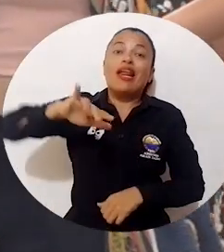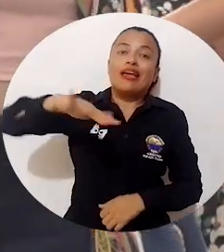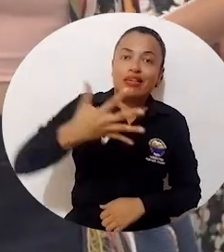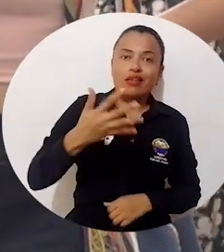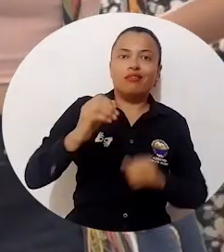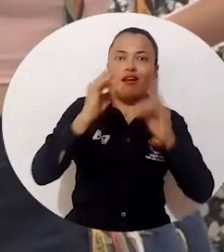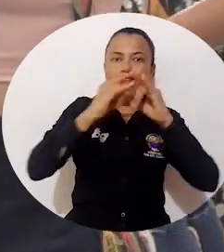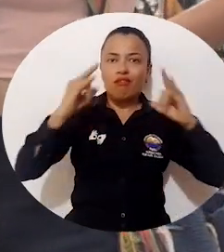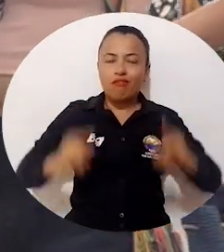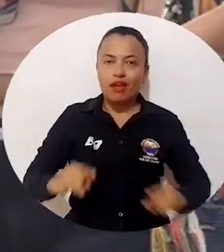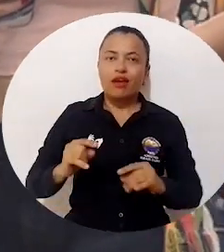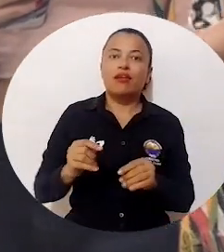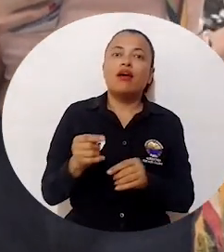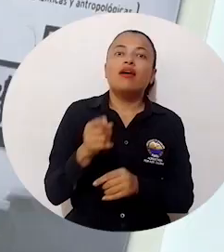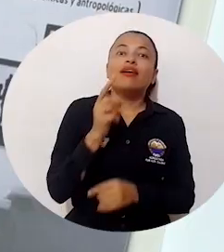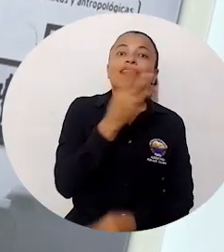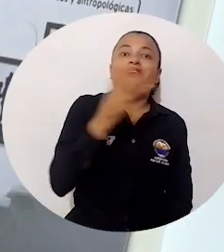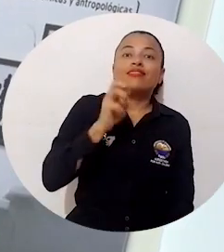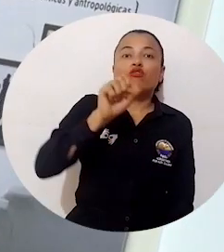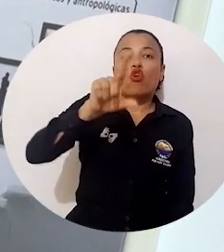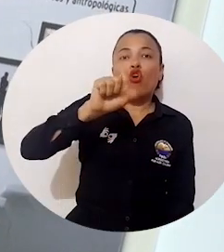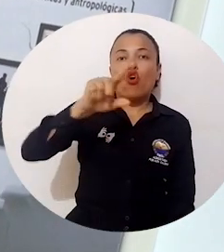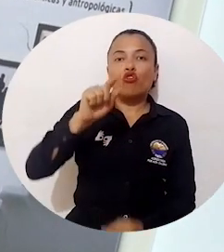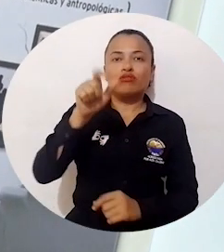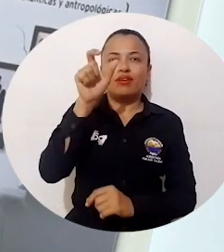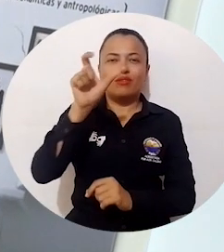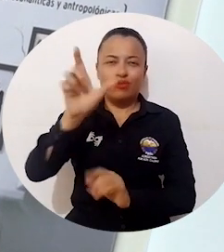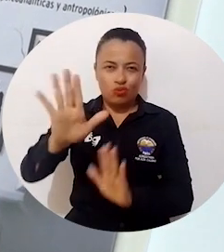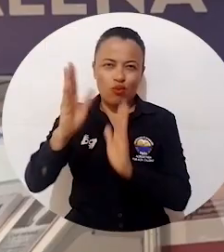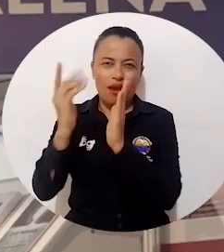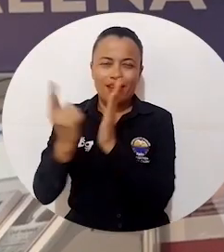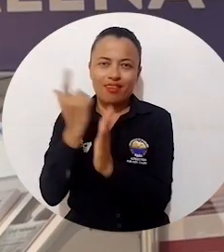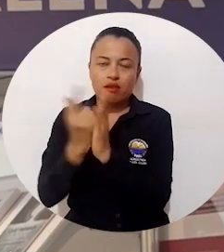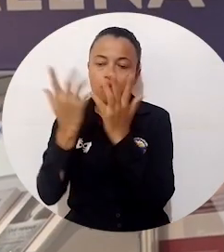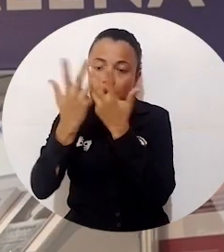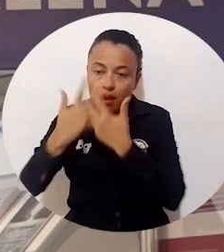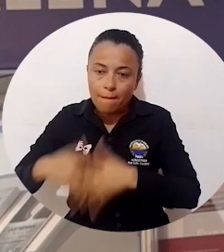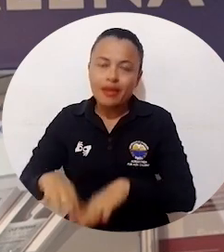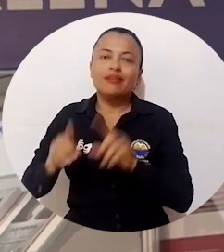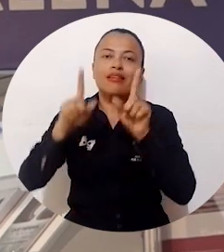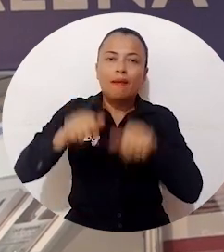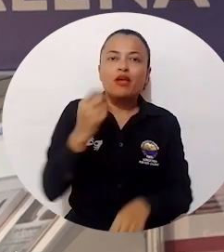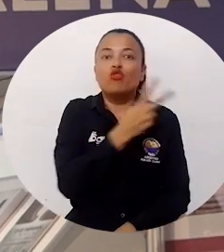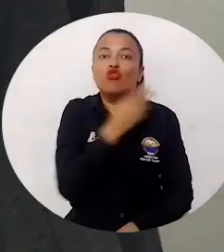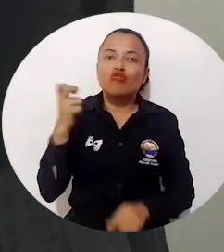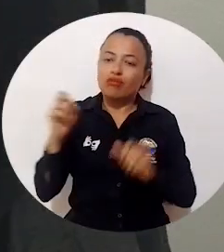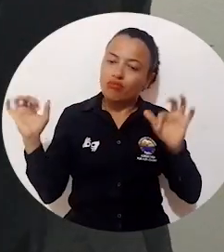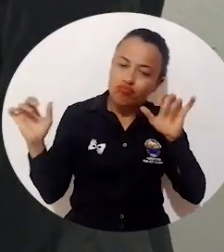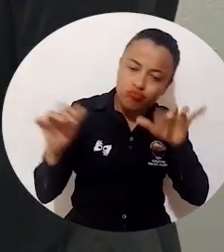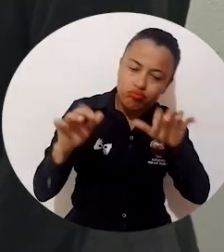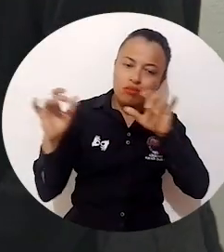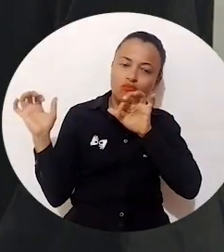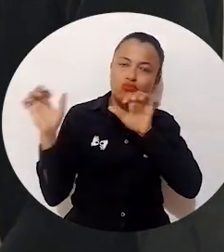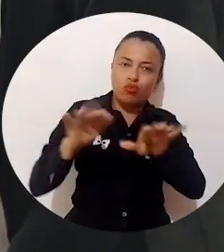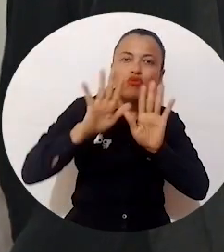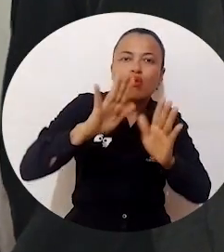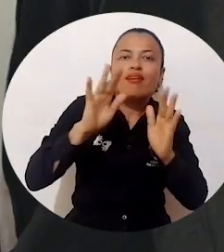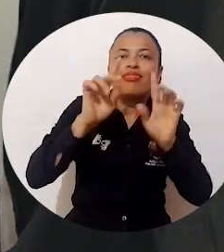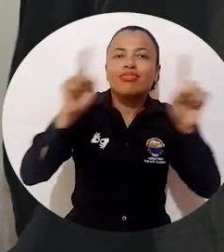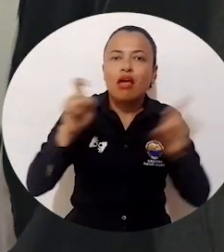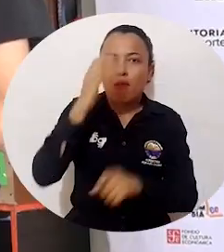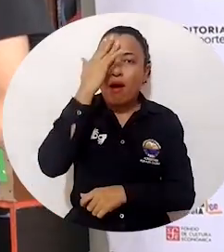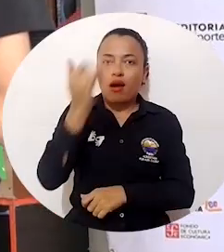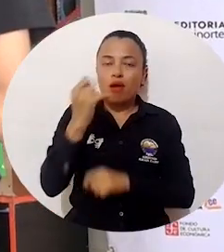300 fondos editoriales que participan, con más de 200 eventos académicos por año. Lo que se ha venido haciendo es